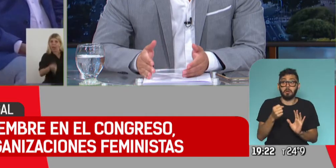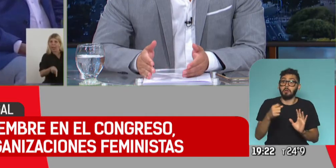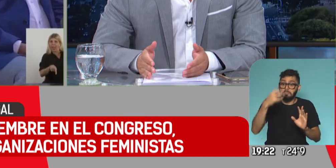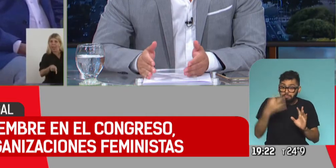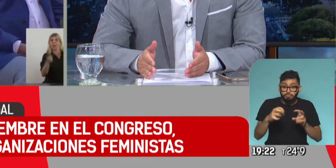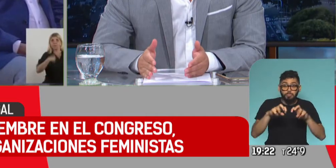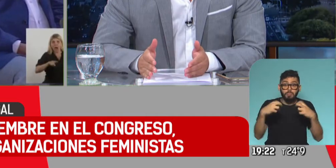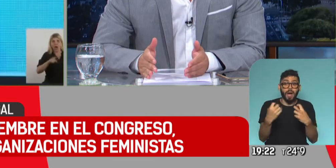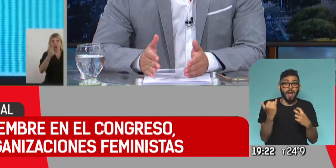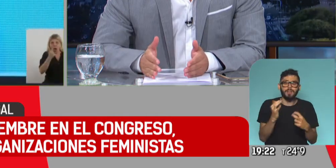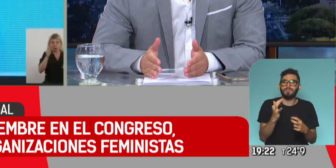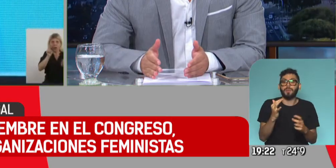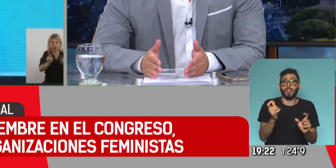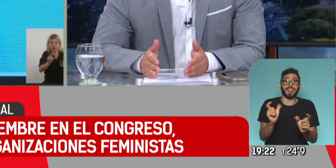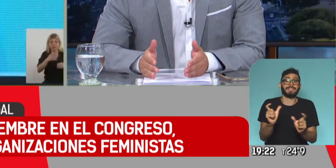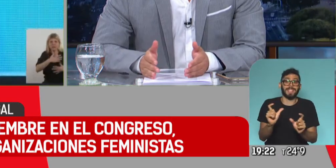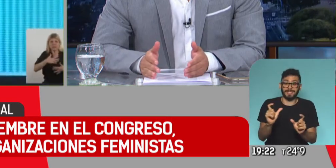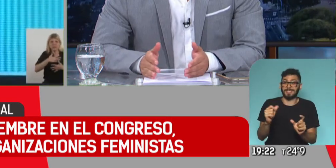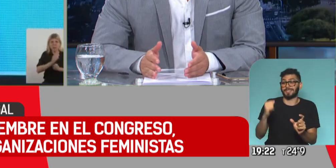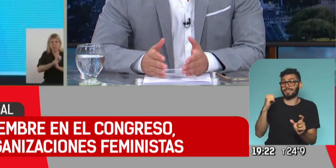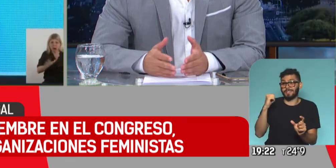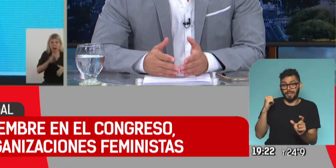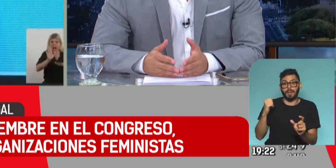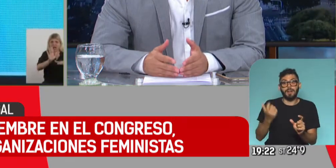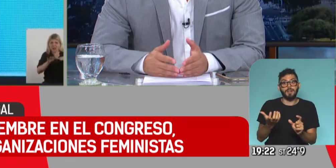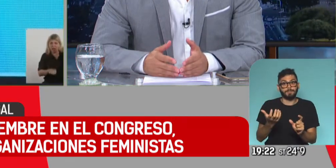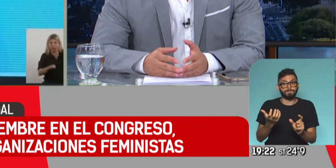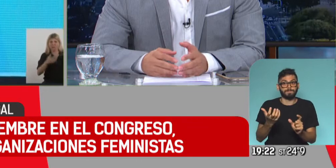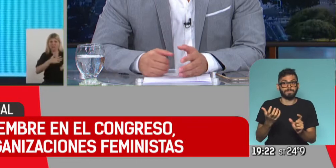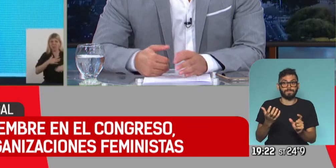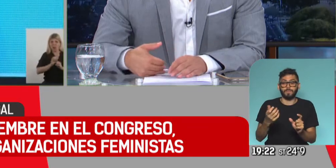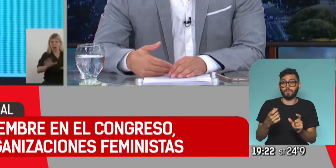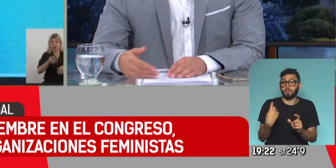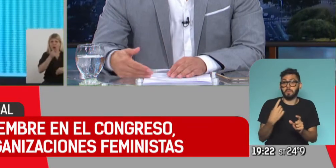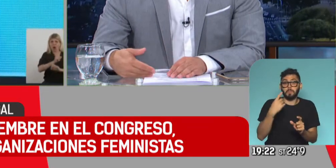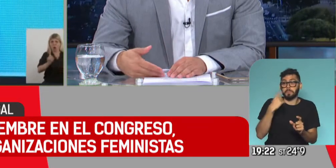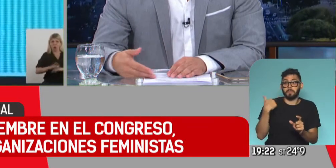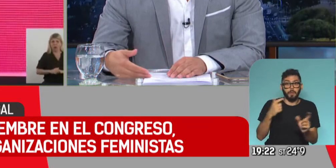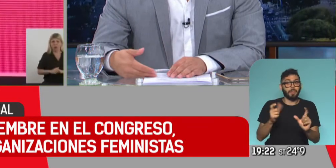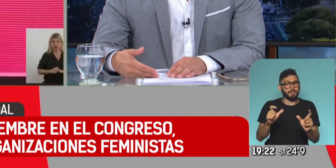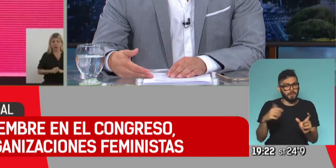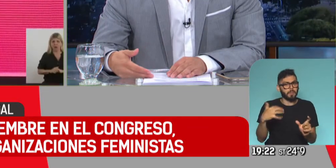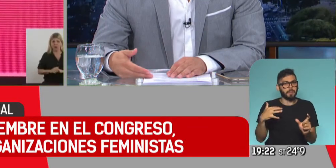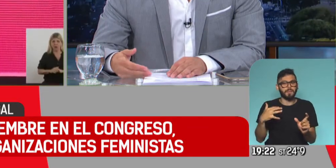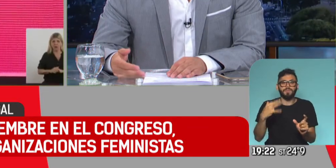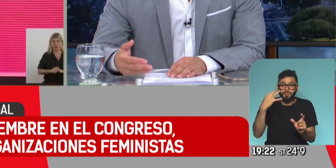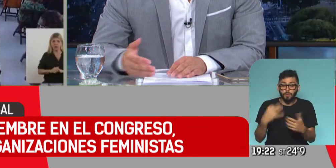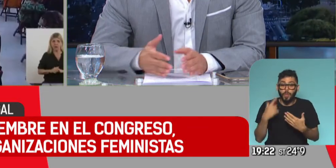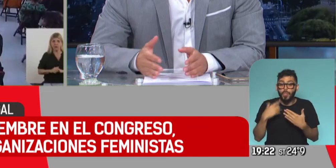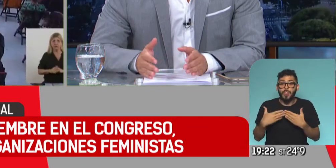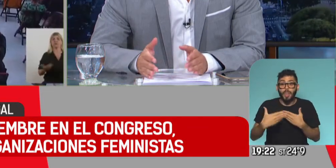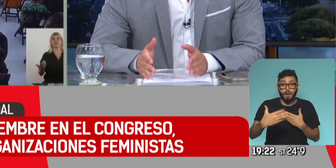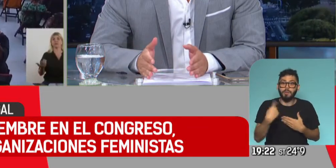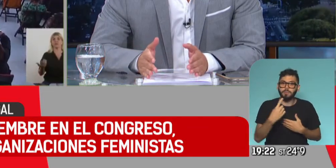una diferencia, recordemos, mucho más holgada de lo que creíamos en las últimas horas, aunque en días posteriores